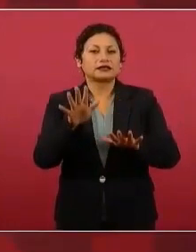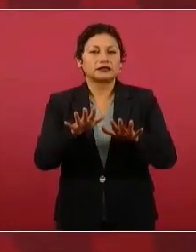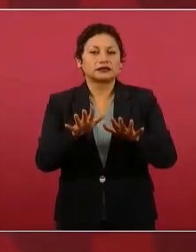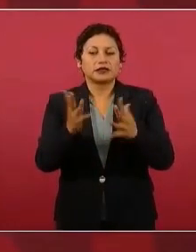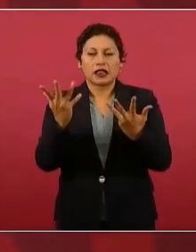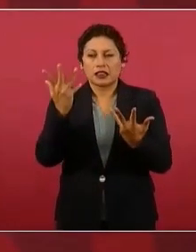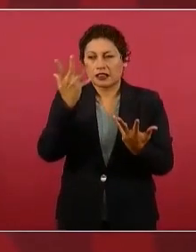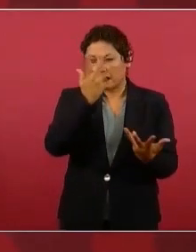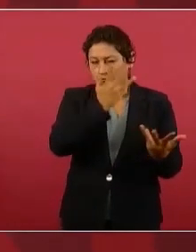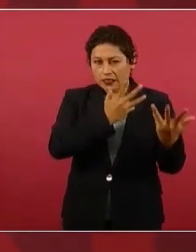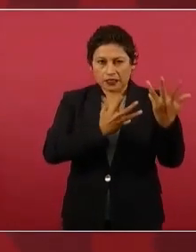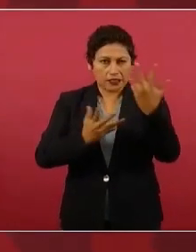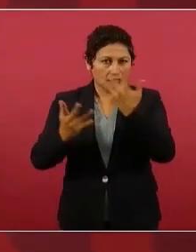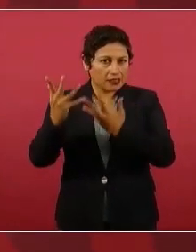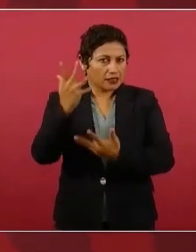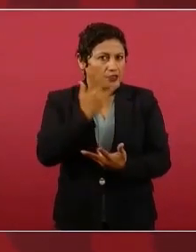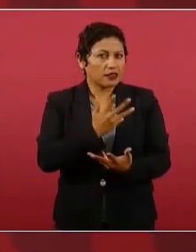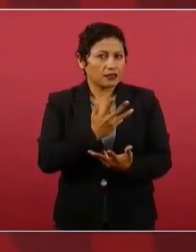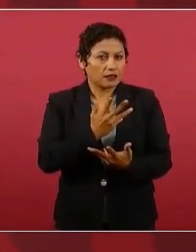obnubilan.